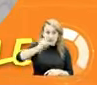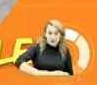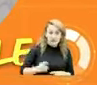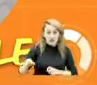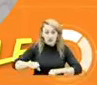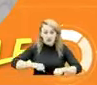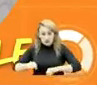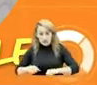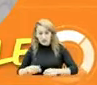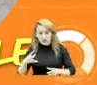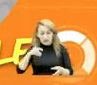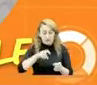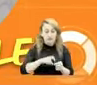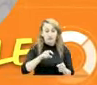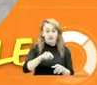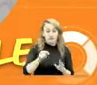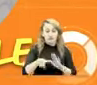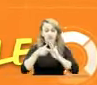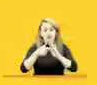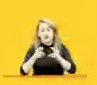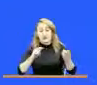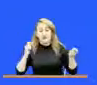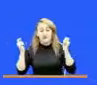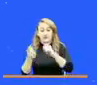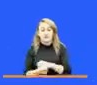Entra, sacúdete y mostra la transformación.